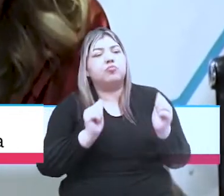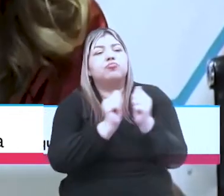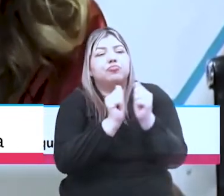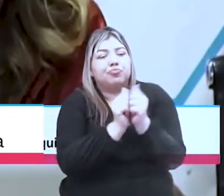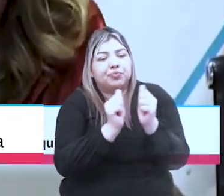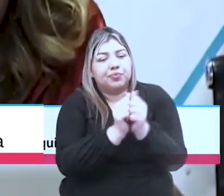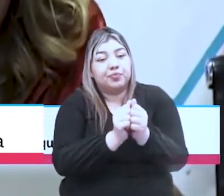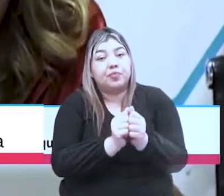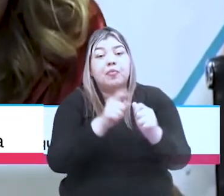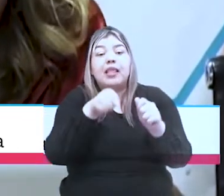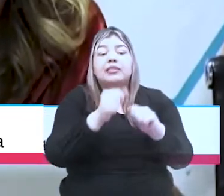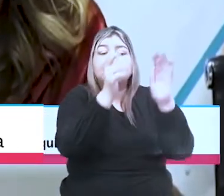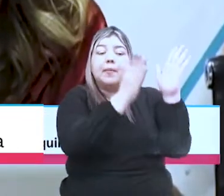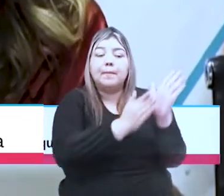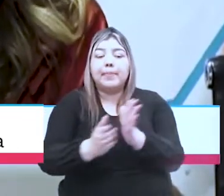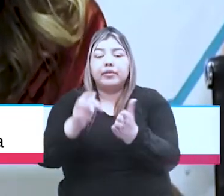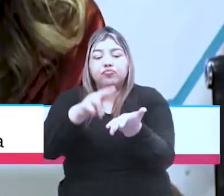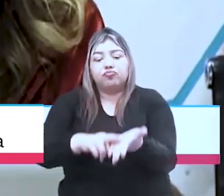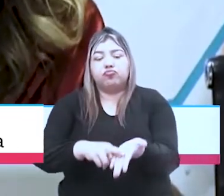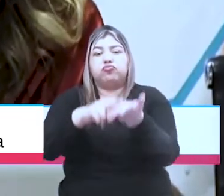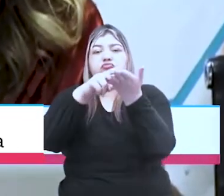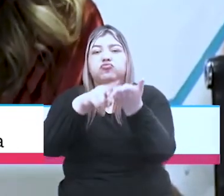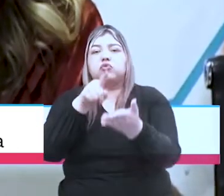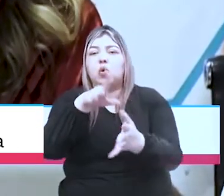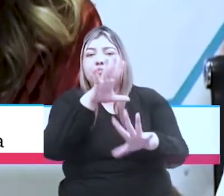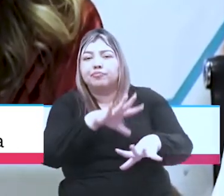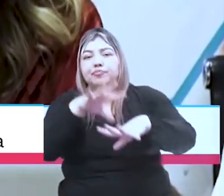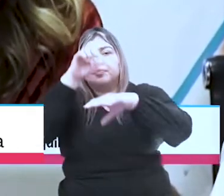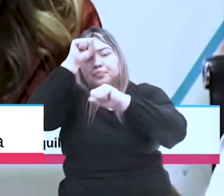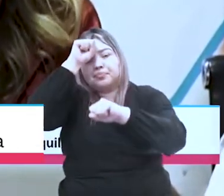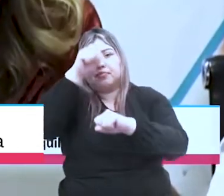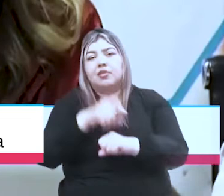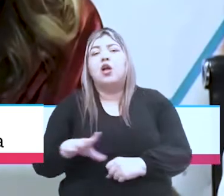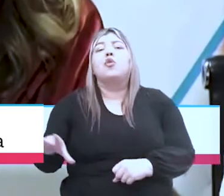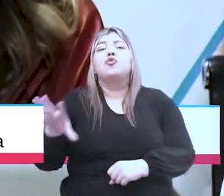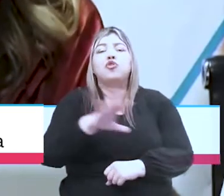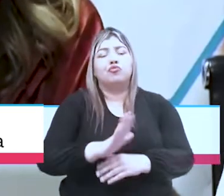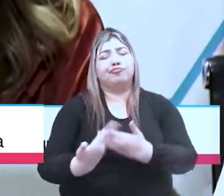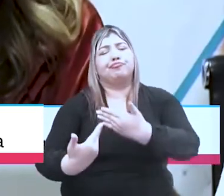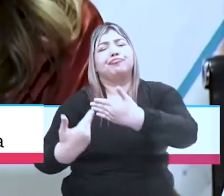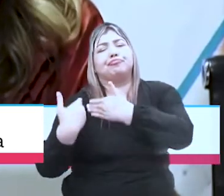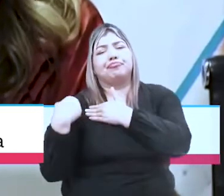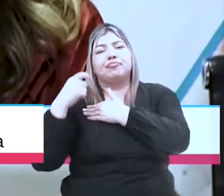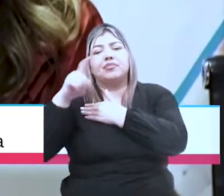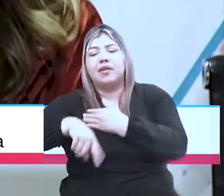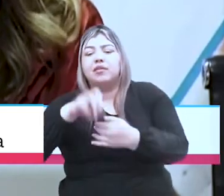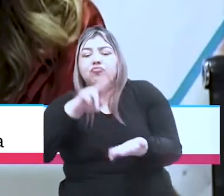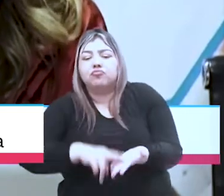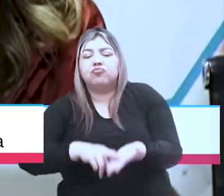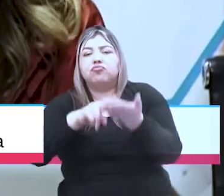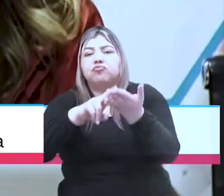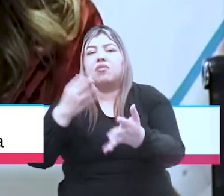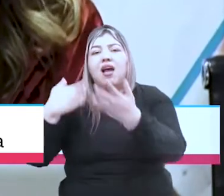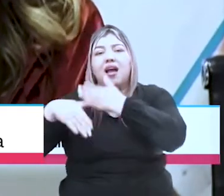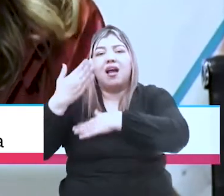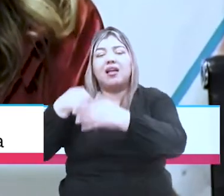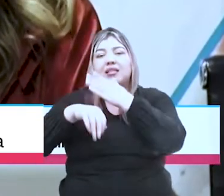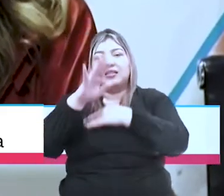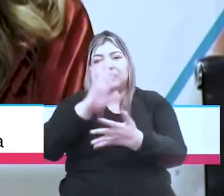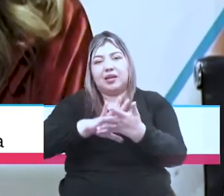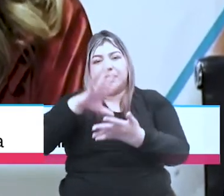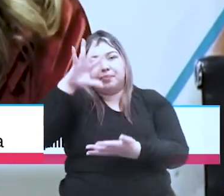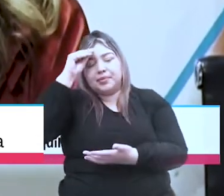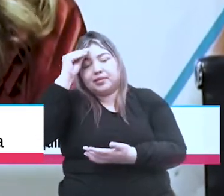plan de recuperación de aprendizajes. Todos tenemos que ponernos en la tarea de recuperar los aprendizajes a partir,